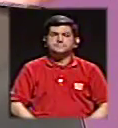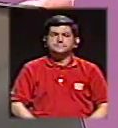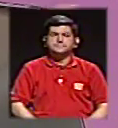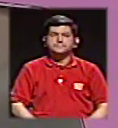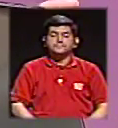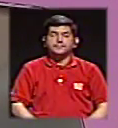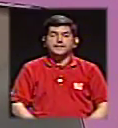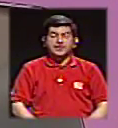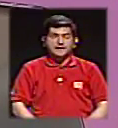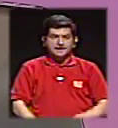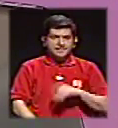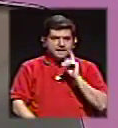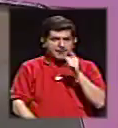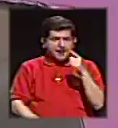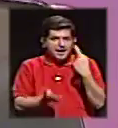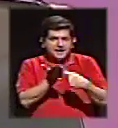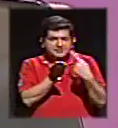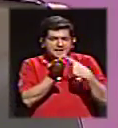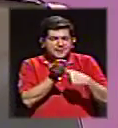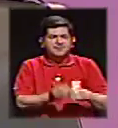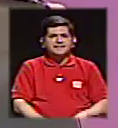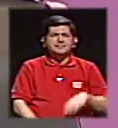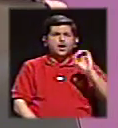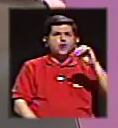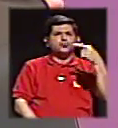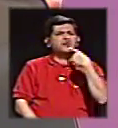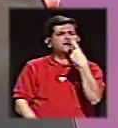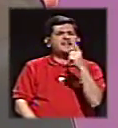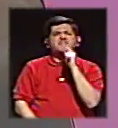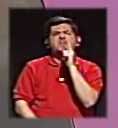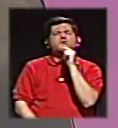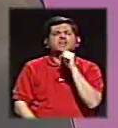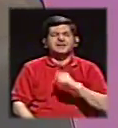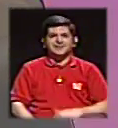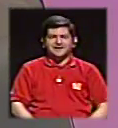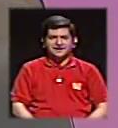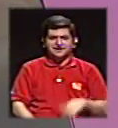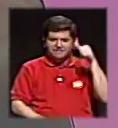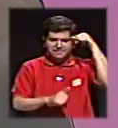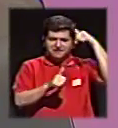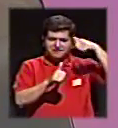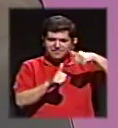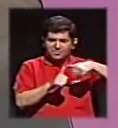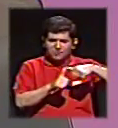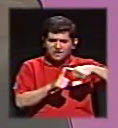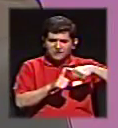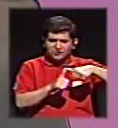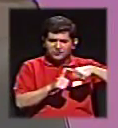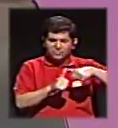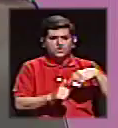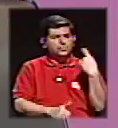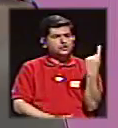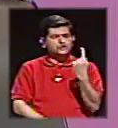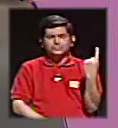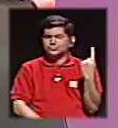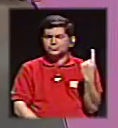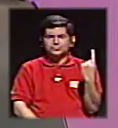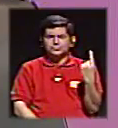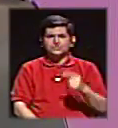que por cierto, en ese debate, ¿a quién dijo Otto Guevara? Y sí recuerdo que... No, solamente